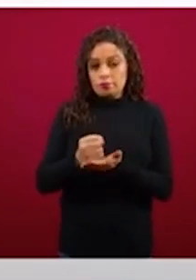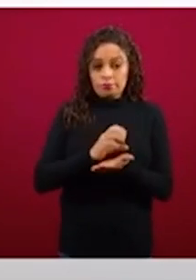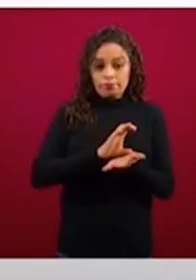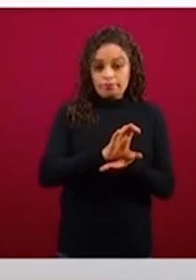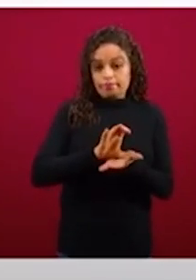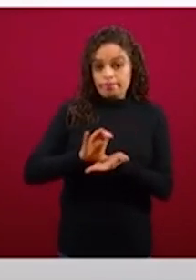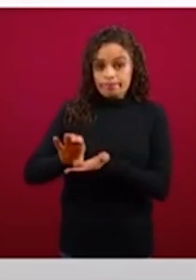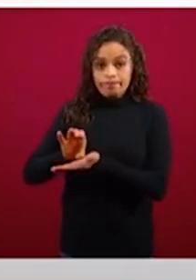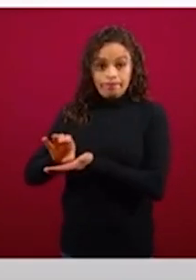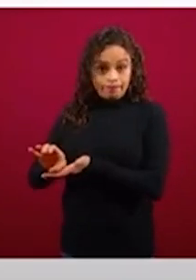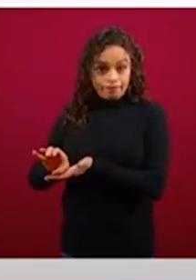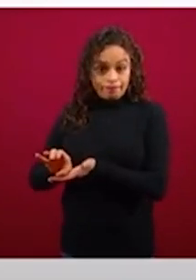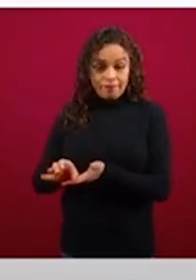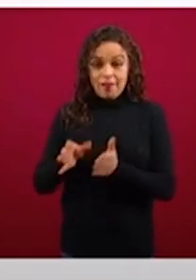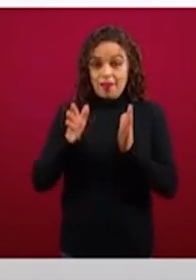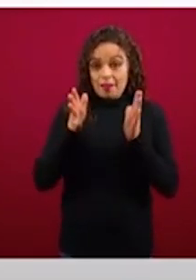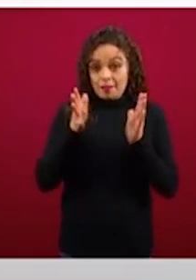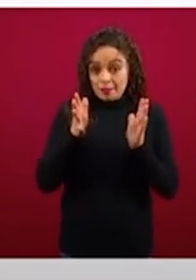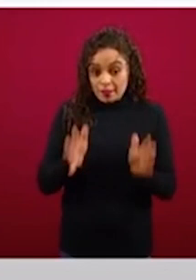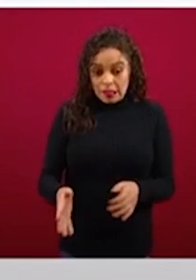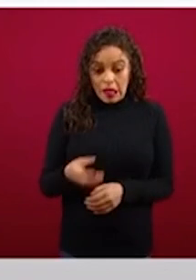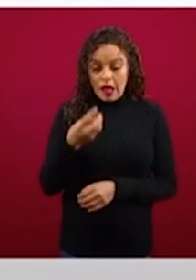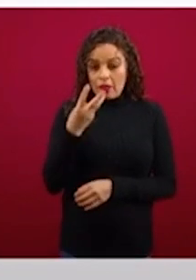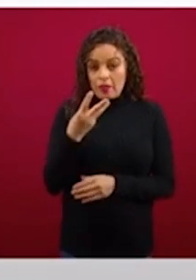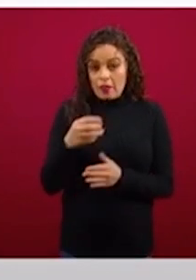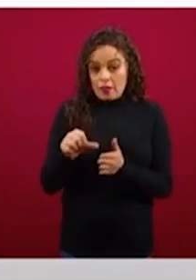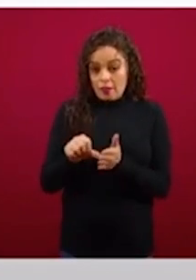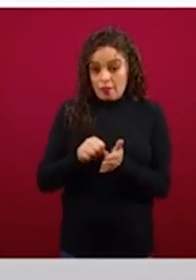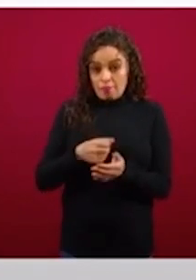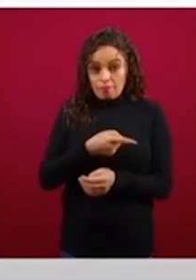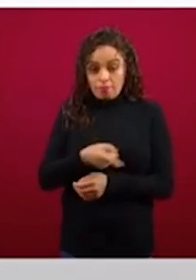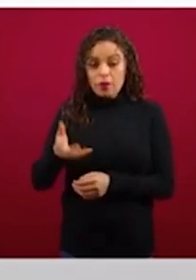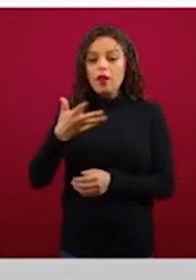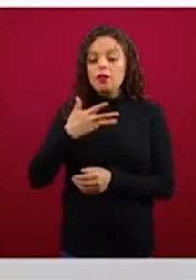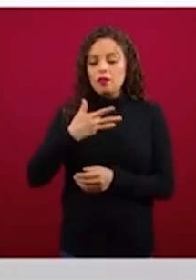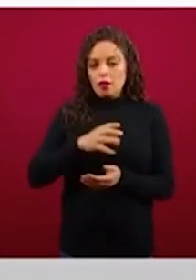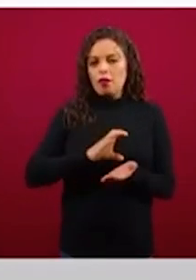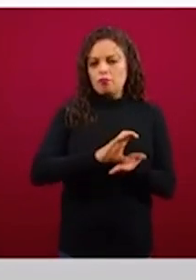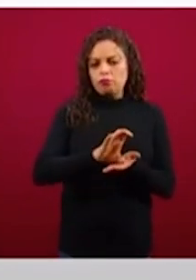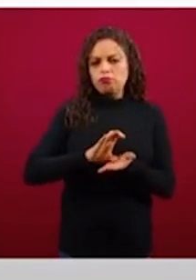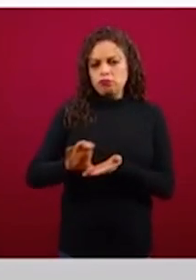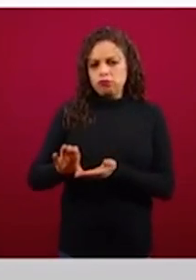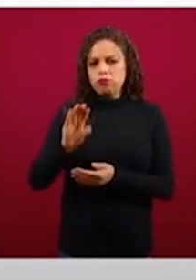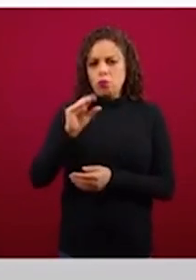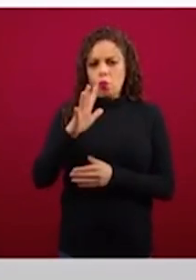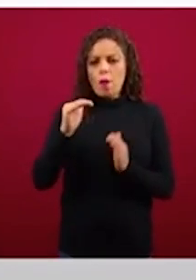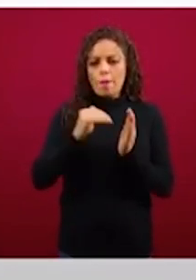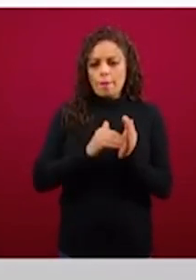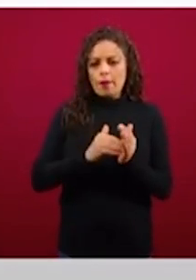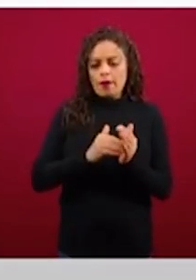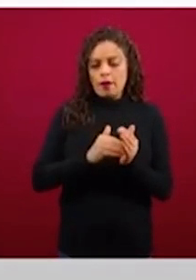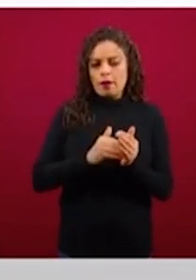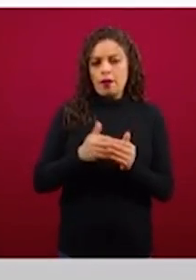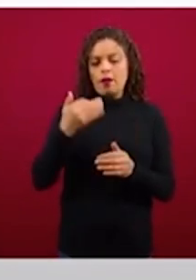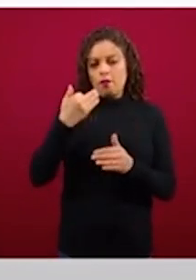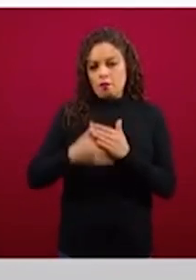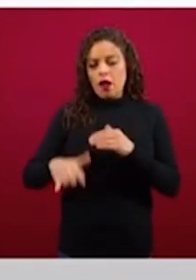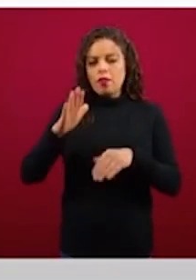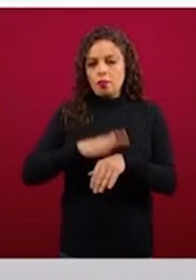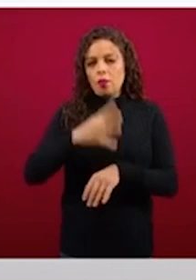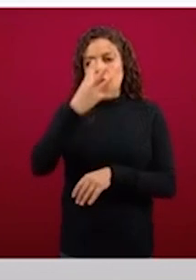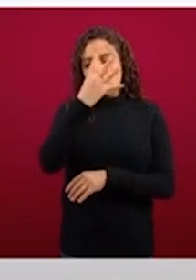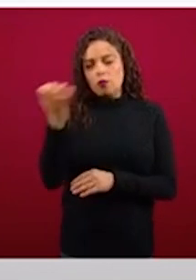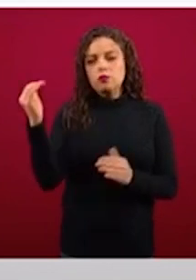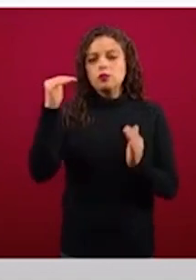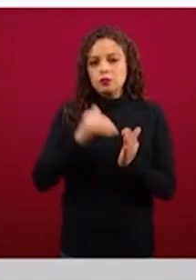ya en el primer trimestre del año hemos colocado 98 mil créditos, se espera colocar otros 400 mil hacia el